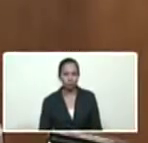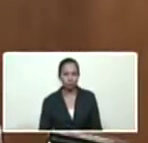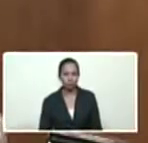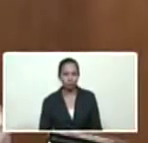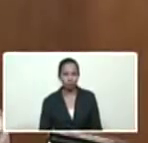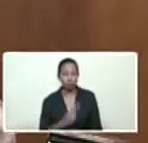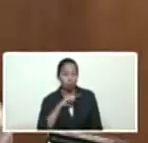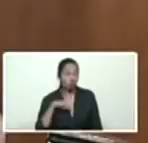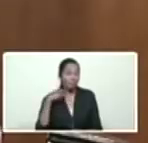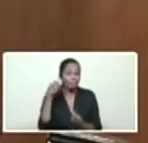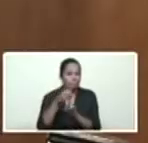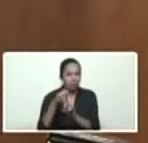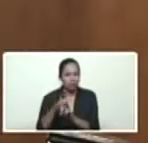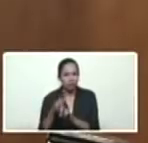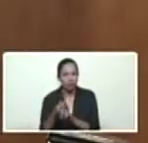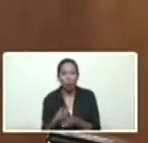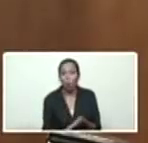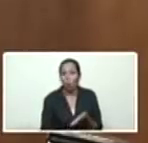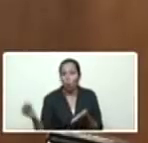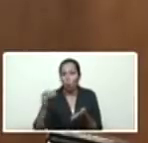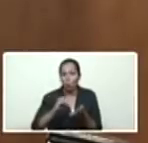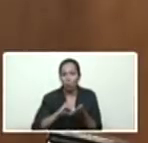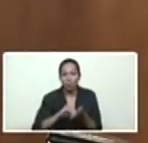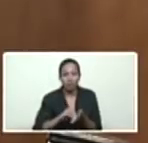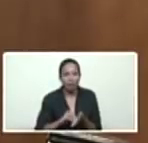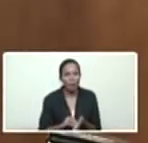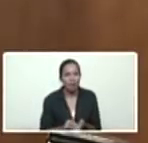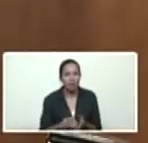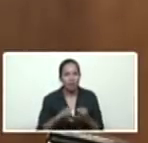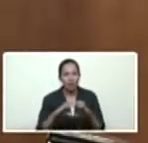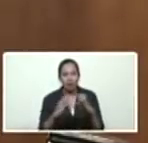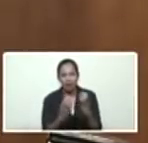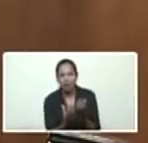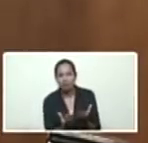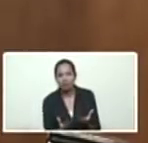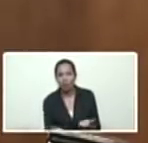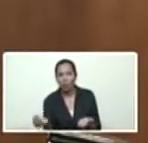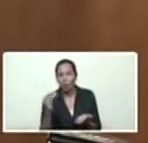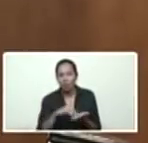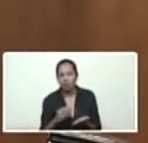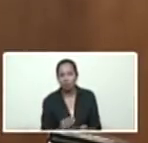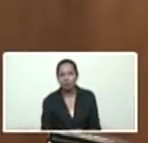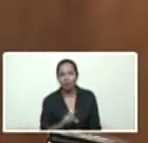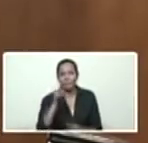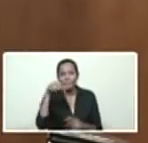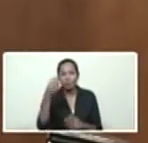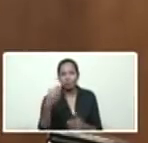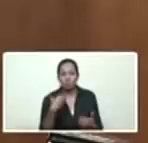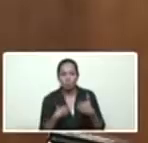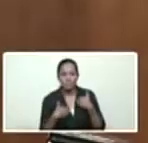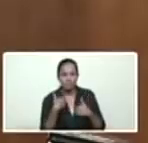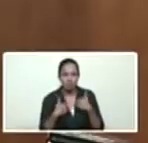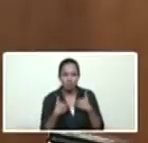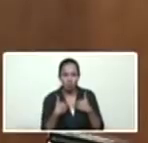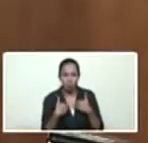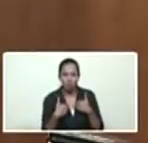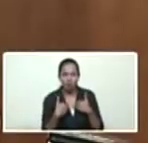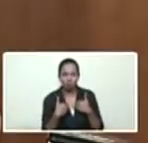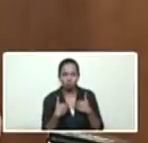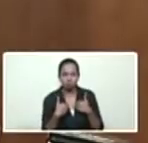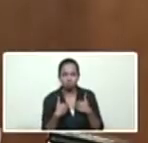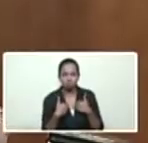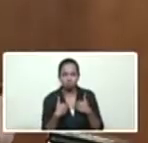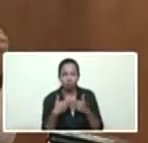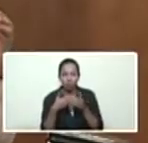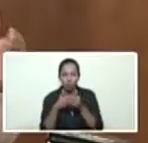batalla, necesario volver a clases, muchachos, el próximo miércoles, bajo la conducción del